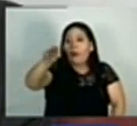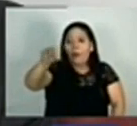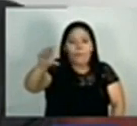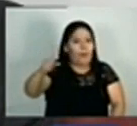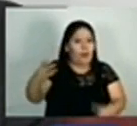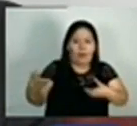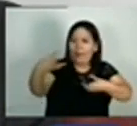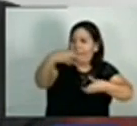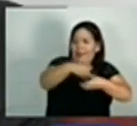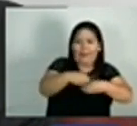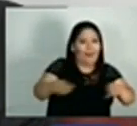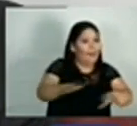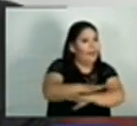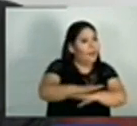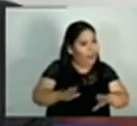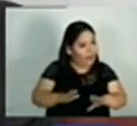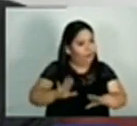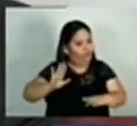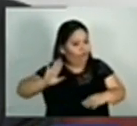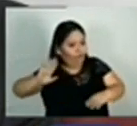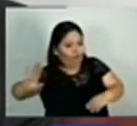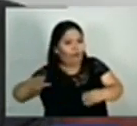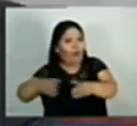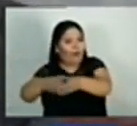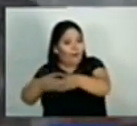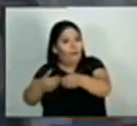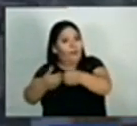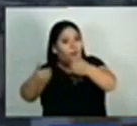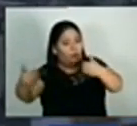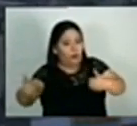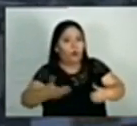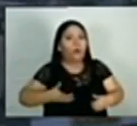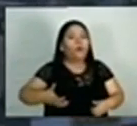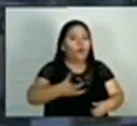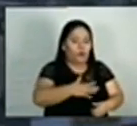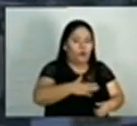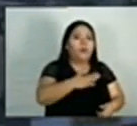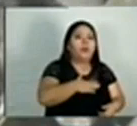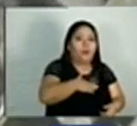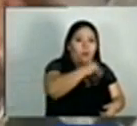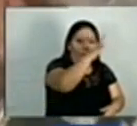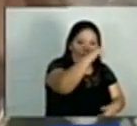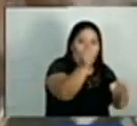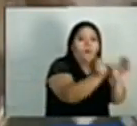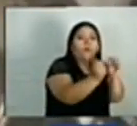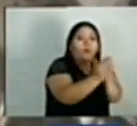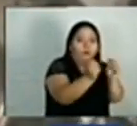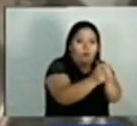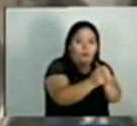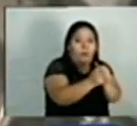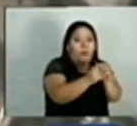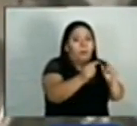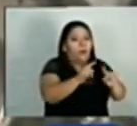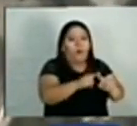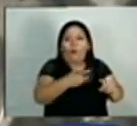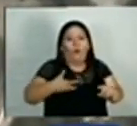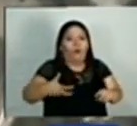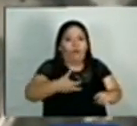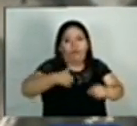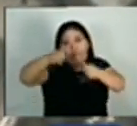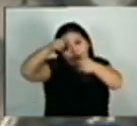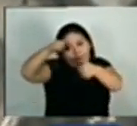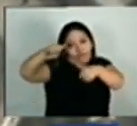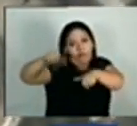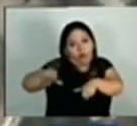palestina, no forma parte del gobierno palestino. Tenemos nuestros problemas internos, no coincidimos